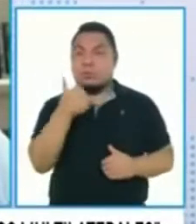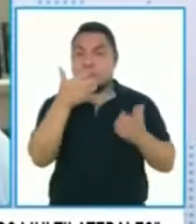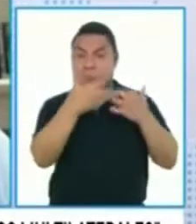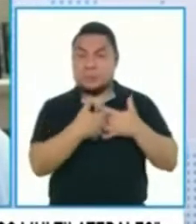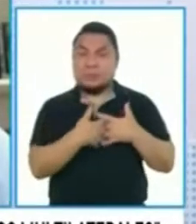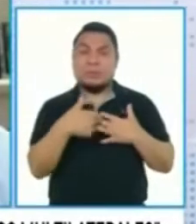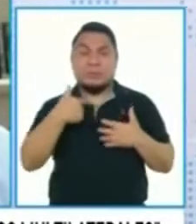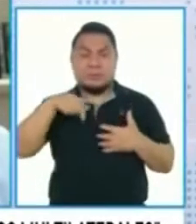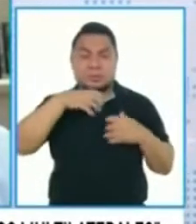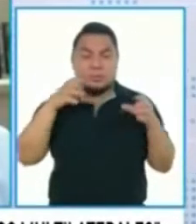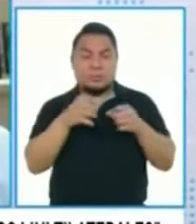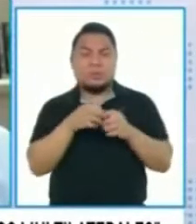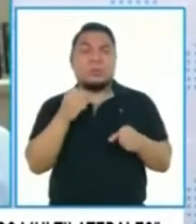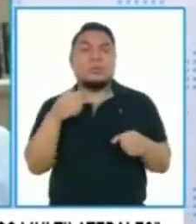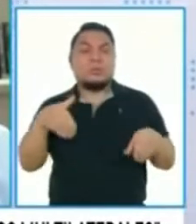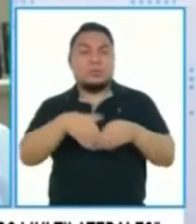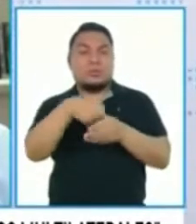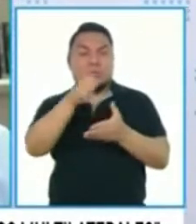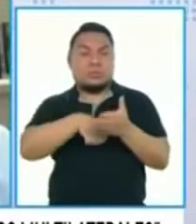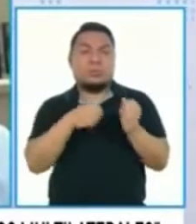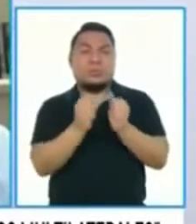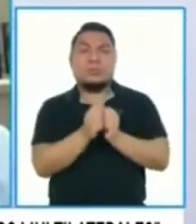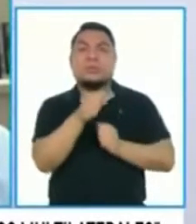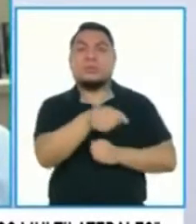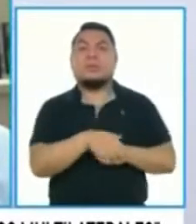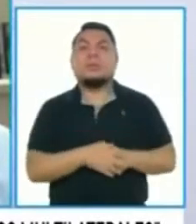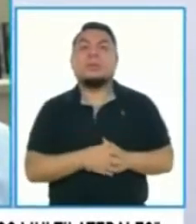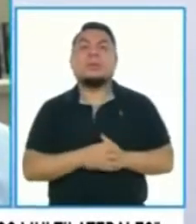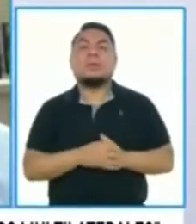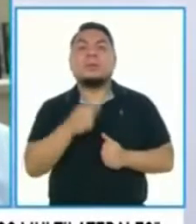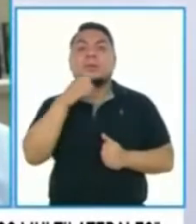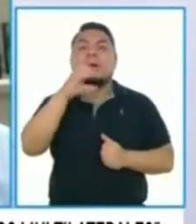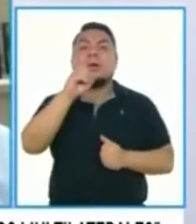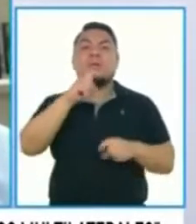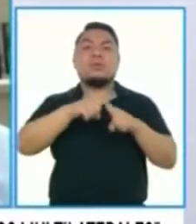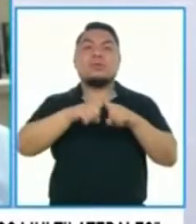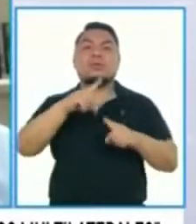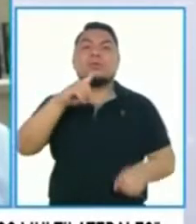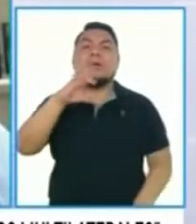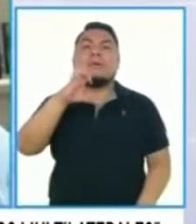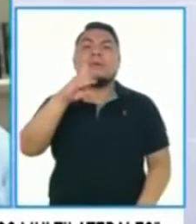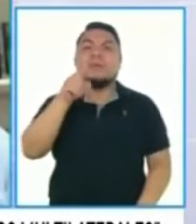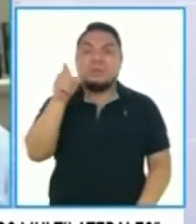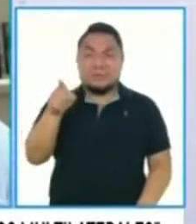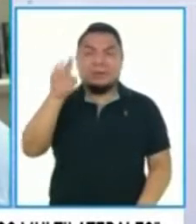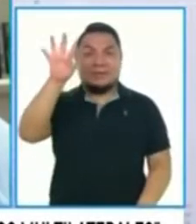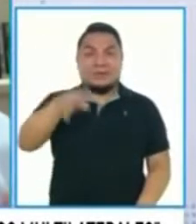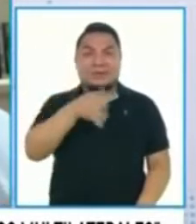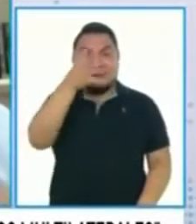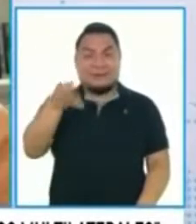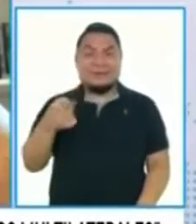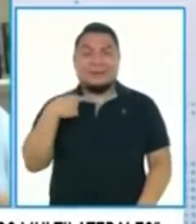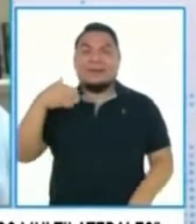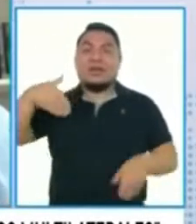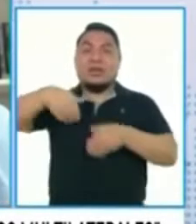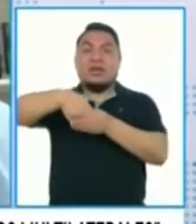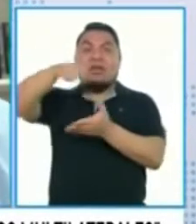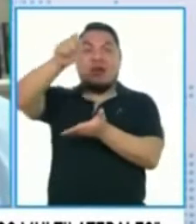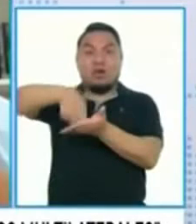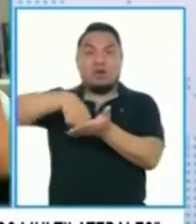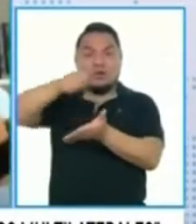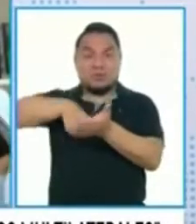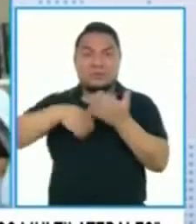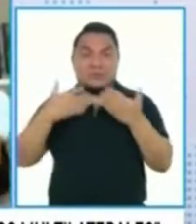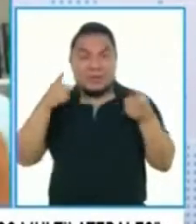Nosotros iniciamos también un convenio con Oxford-AstraZeneca. Y vamos a firmar un